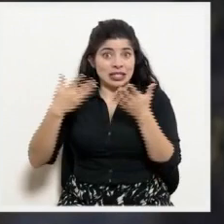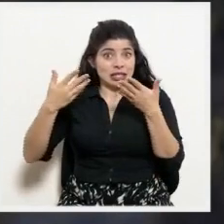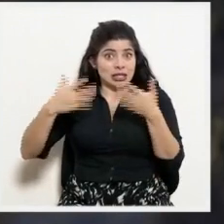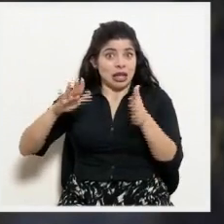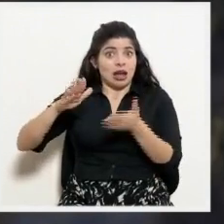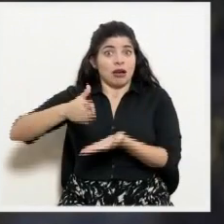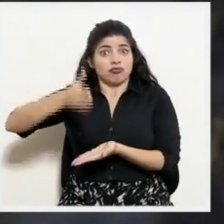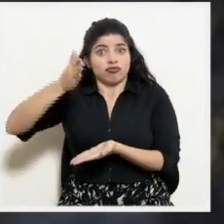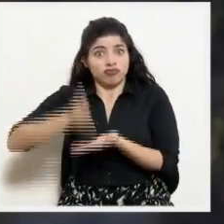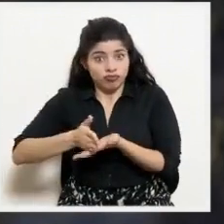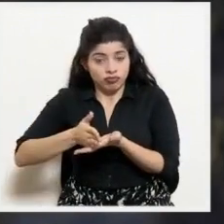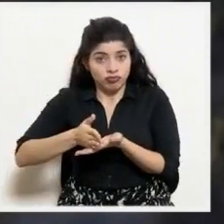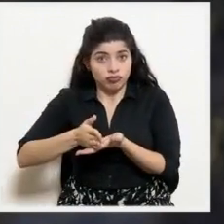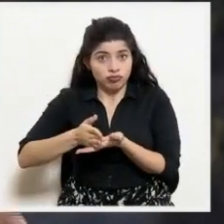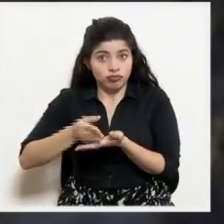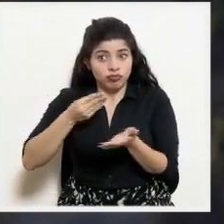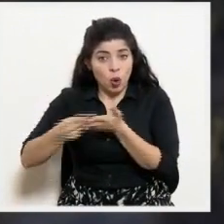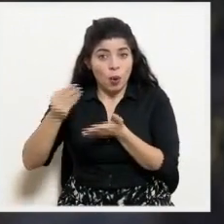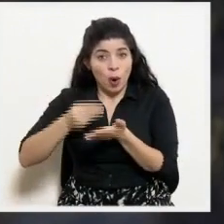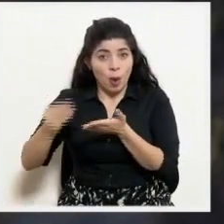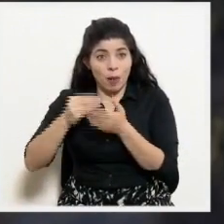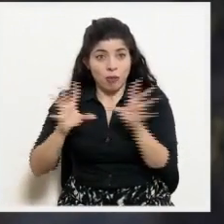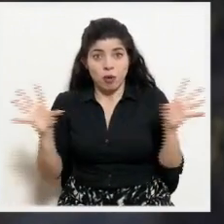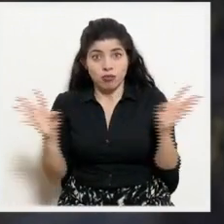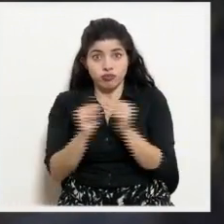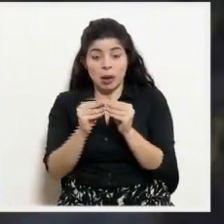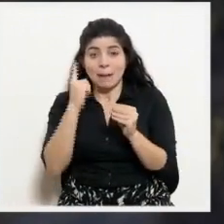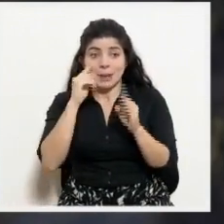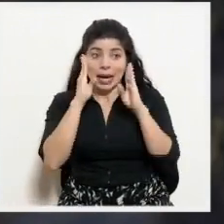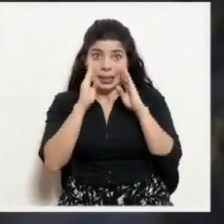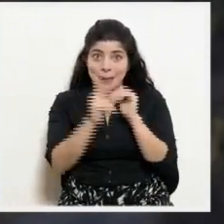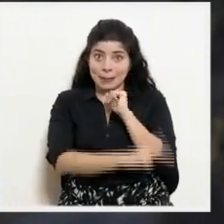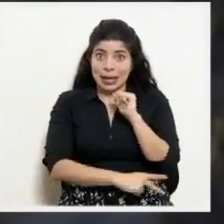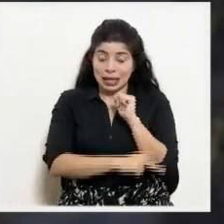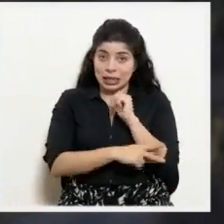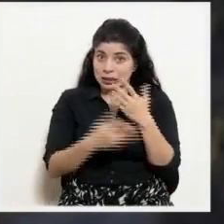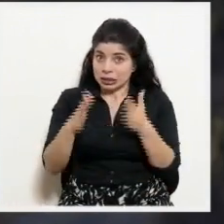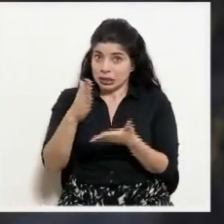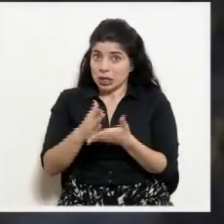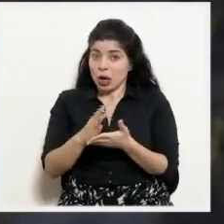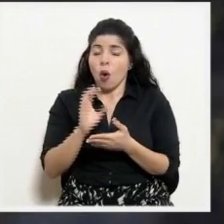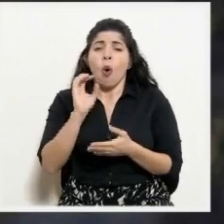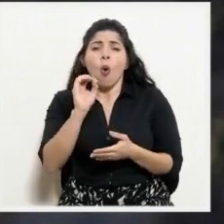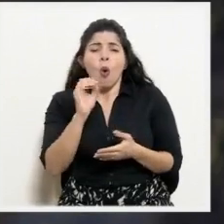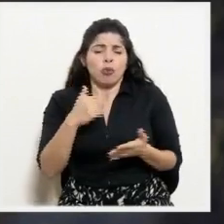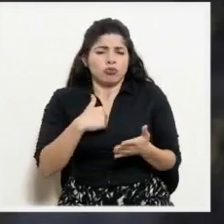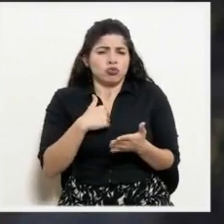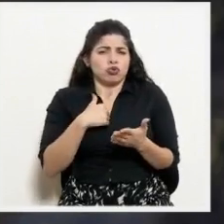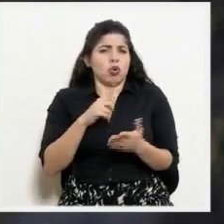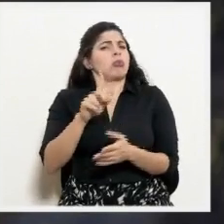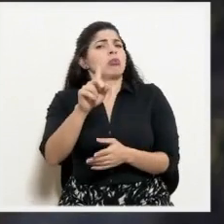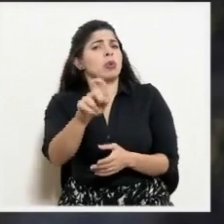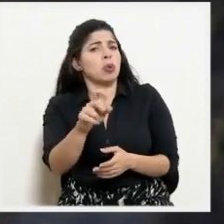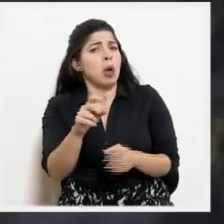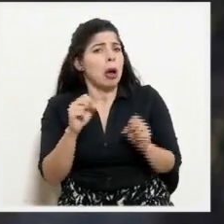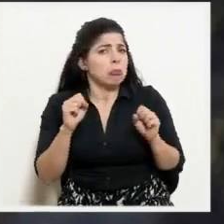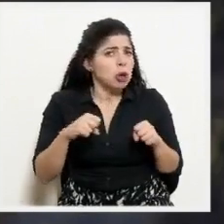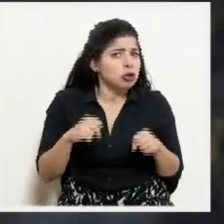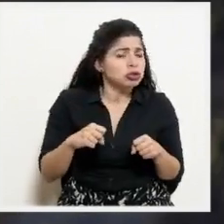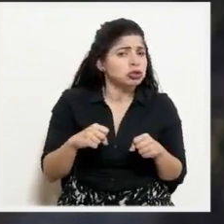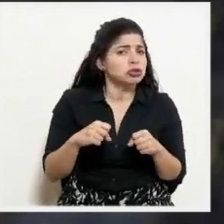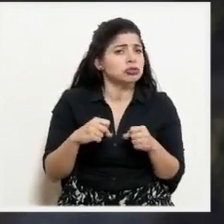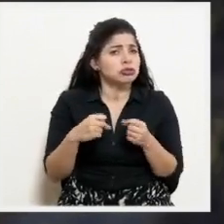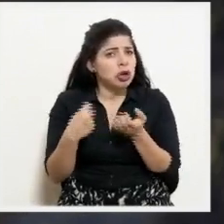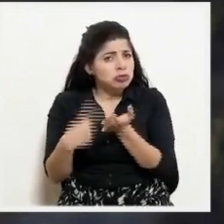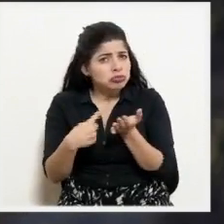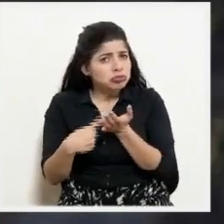de adquisiciones en general para cubrir al país? O planteo, ¿está en la mesa de valoración